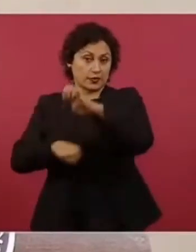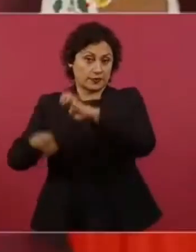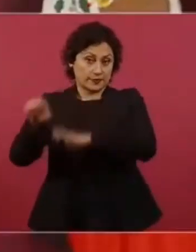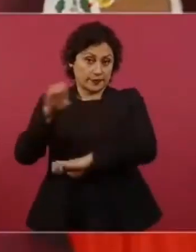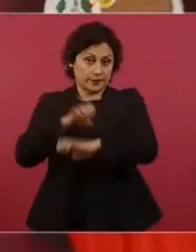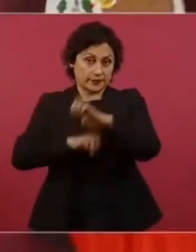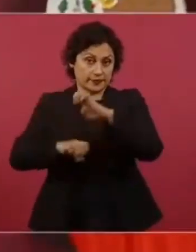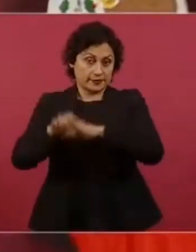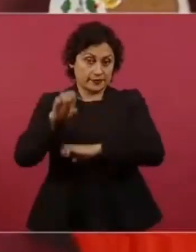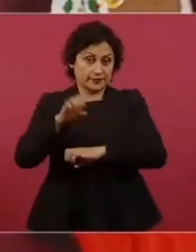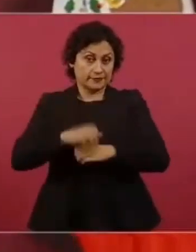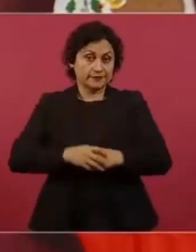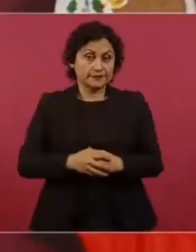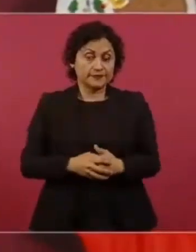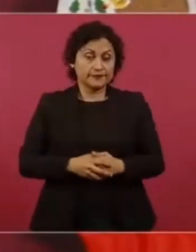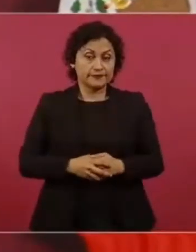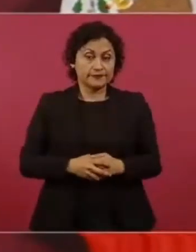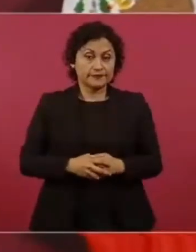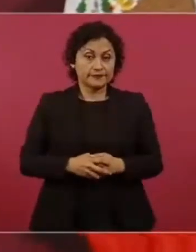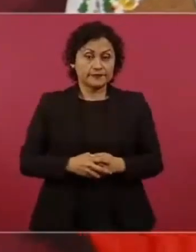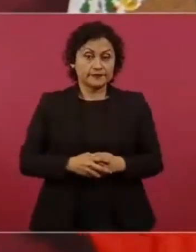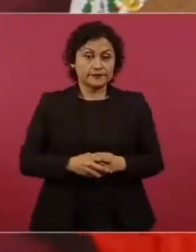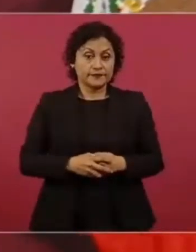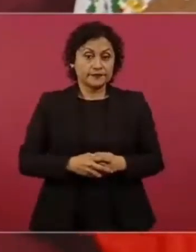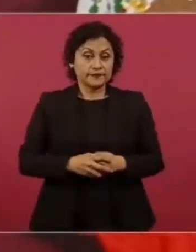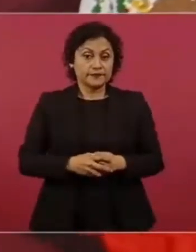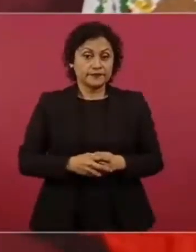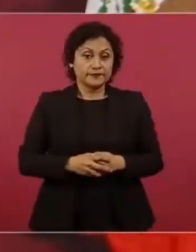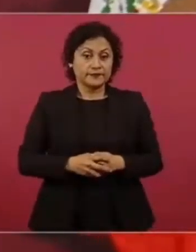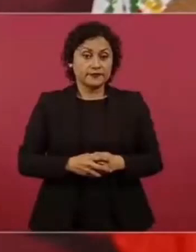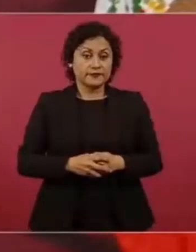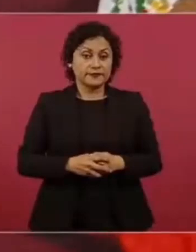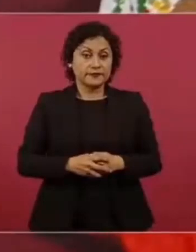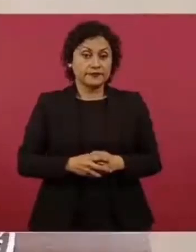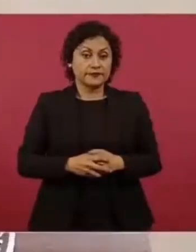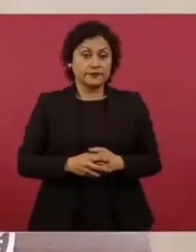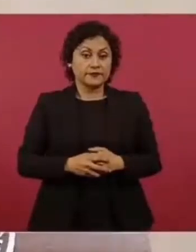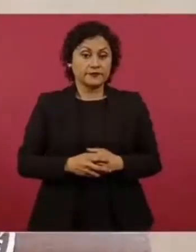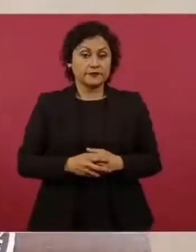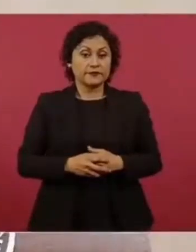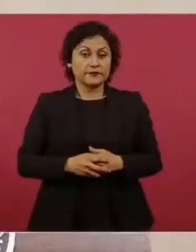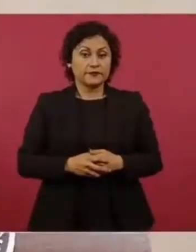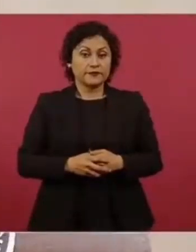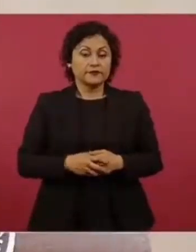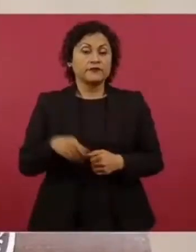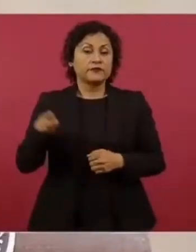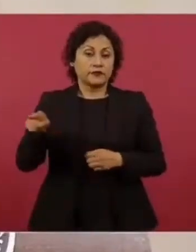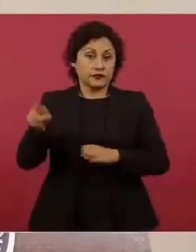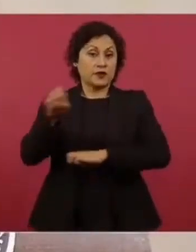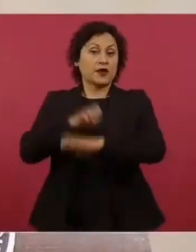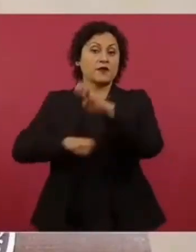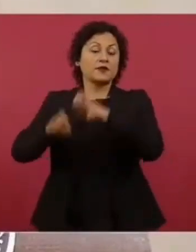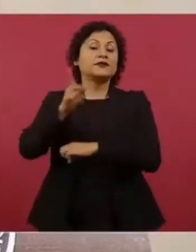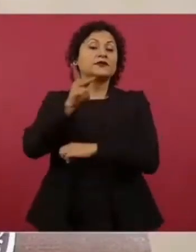petrolera